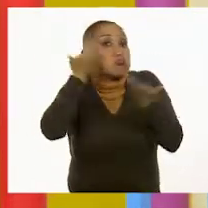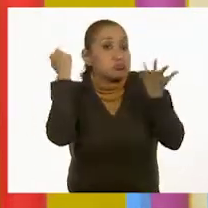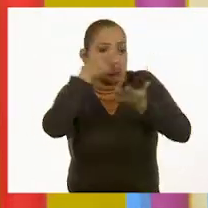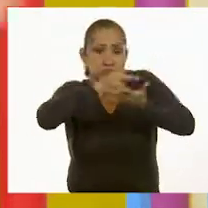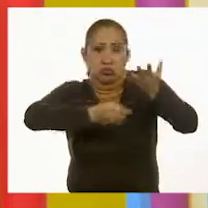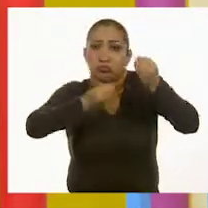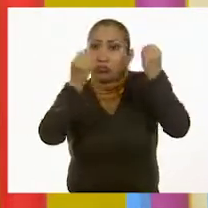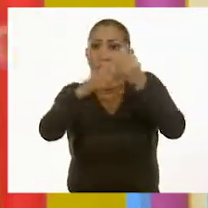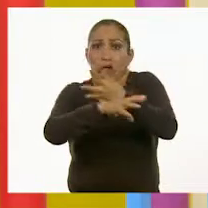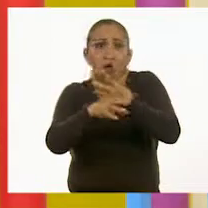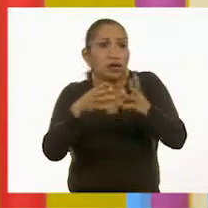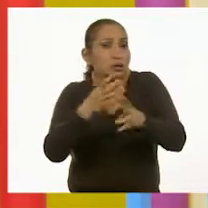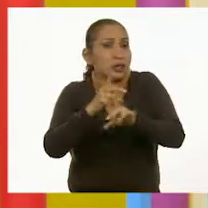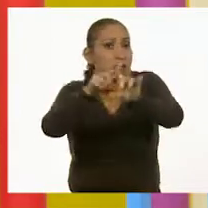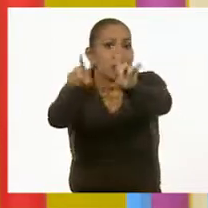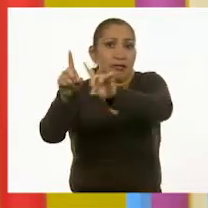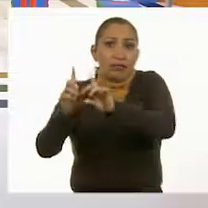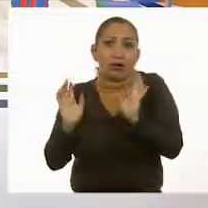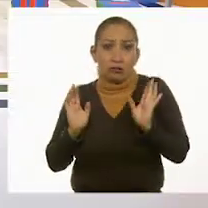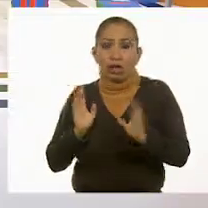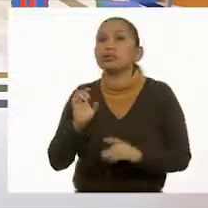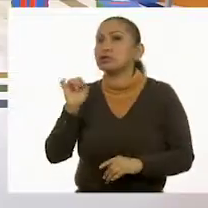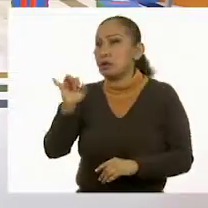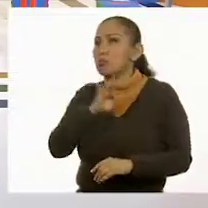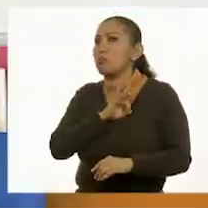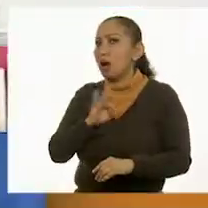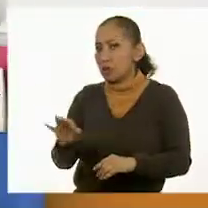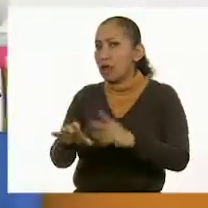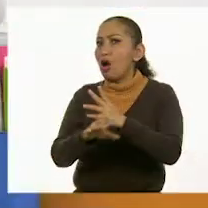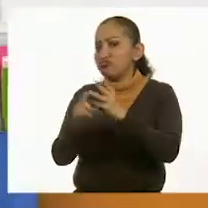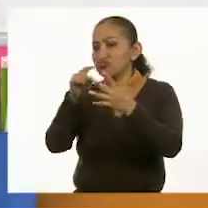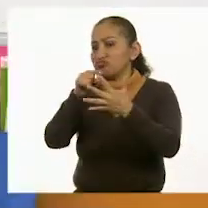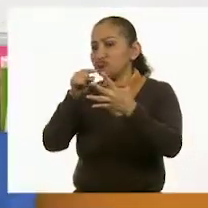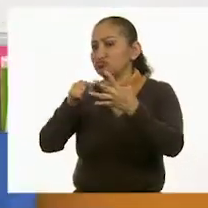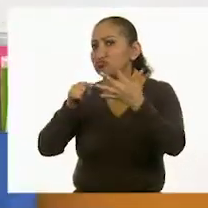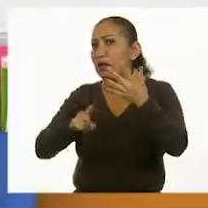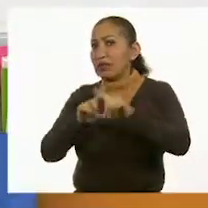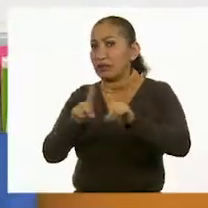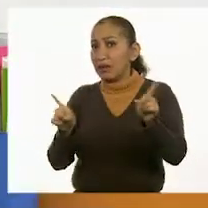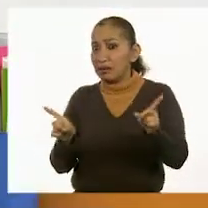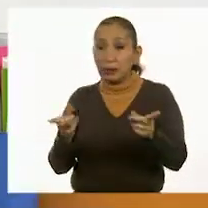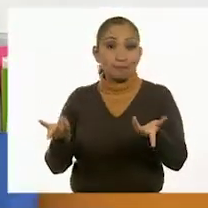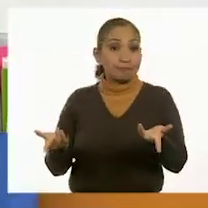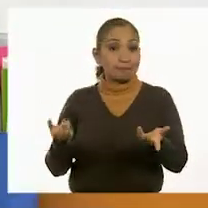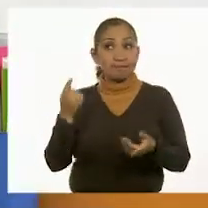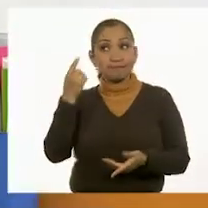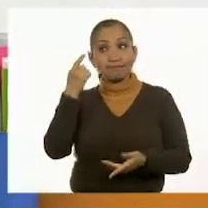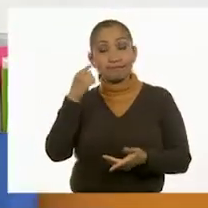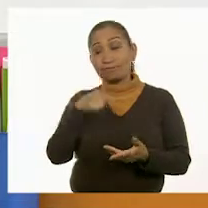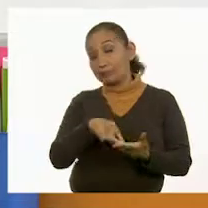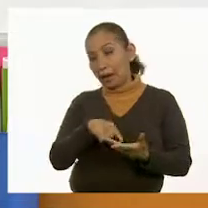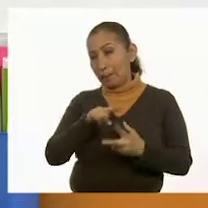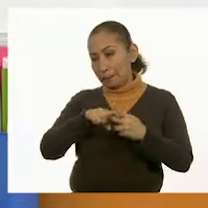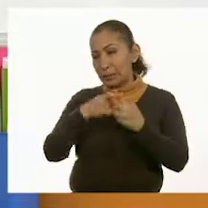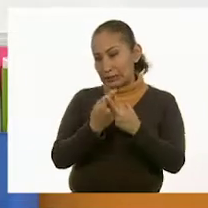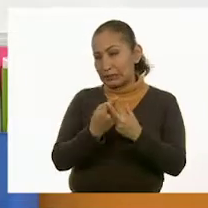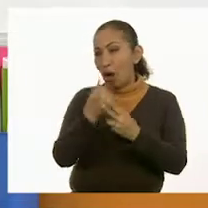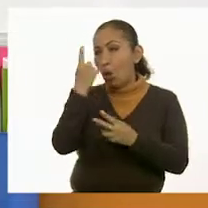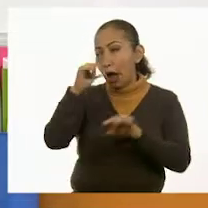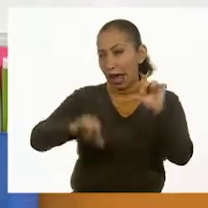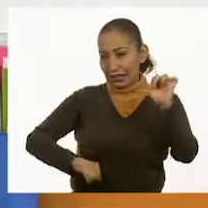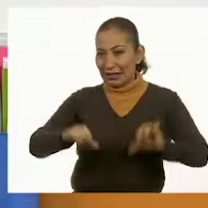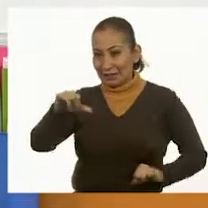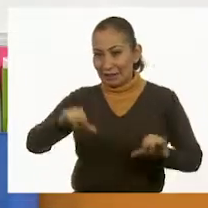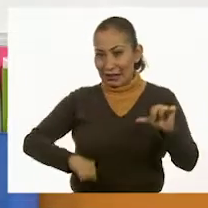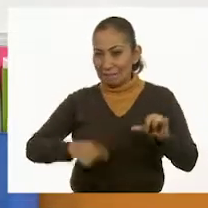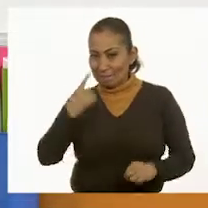ser muchas cosas muy diferentes. Claro, pueden ser cosas muy diferentes. Y, bueno, creo que vamos a empezar con una actividad